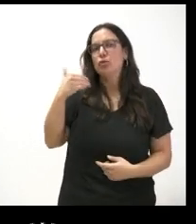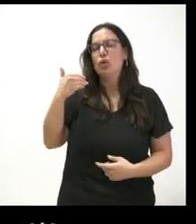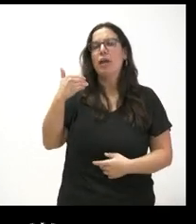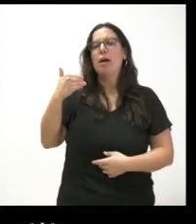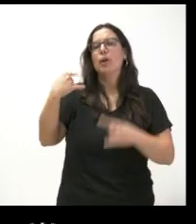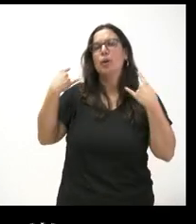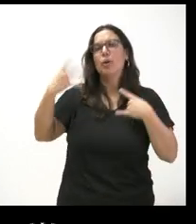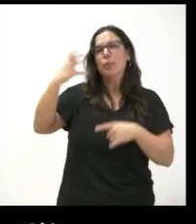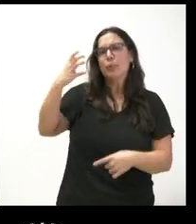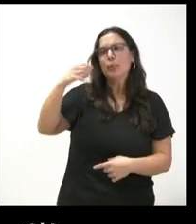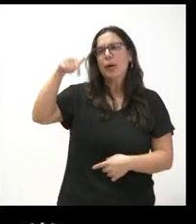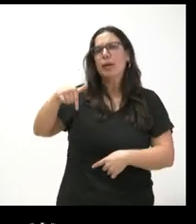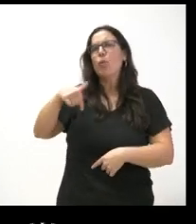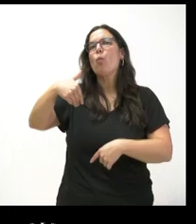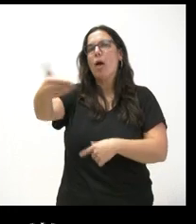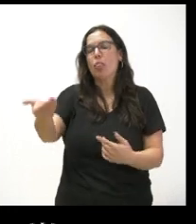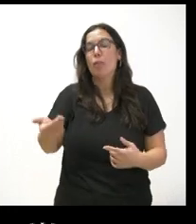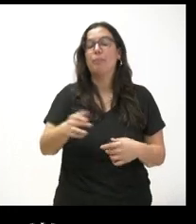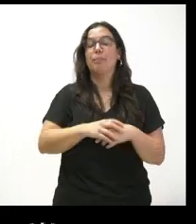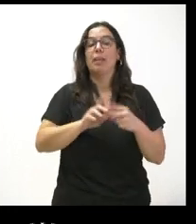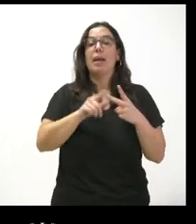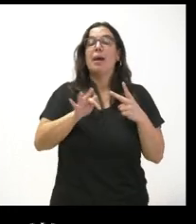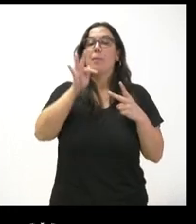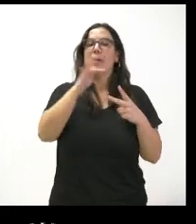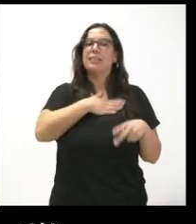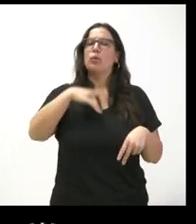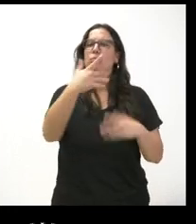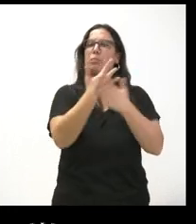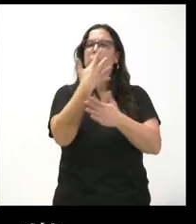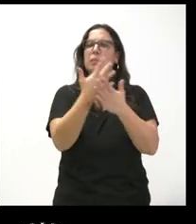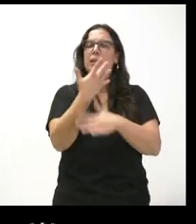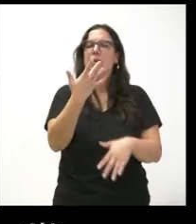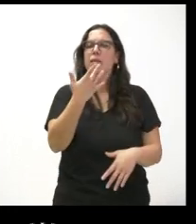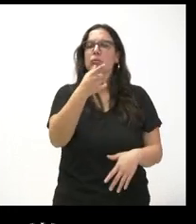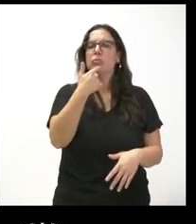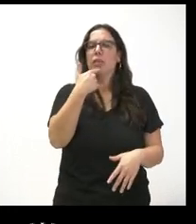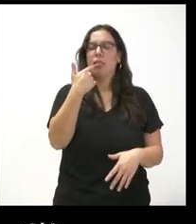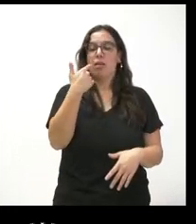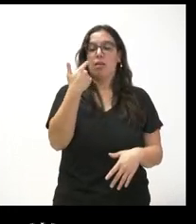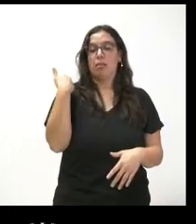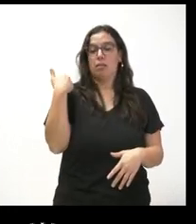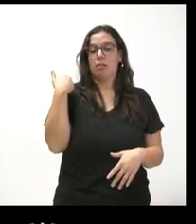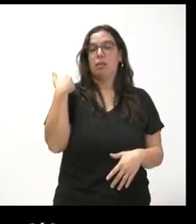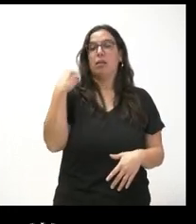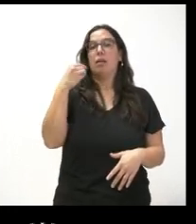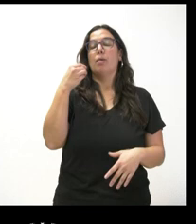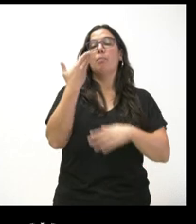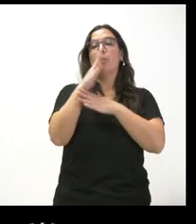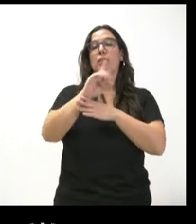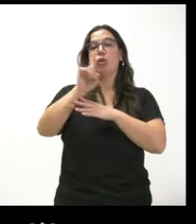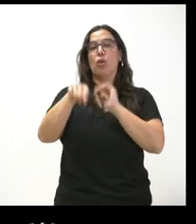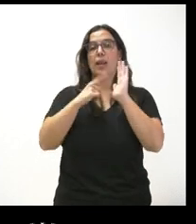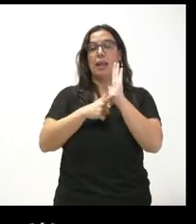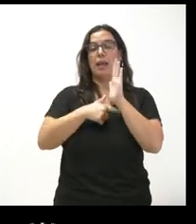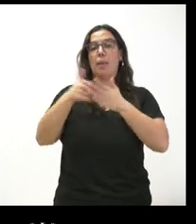radioterapia en su provincia y además me gustaría que nos explicase la razón por la que se votó en contra de la PNL propuesta